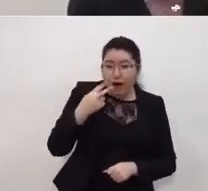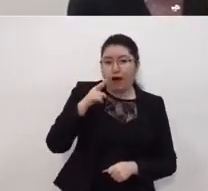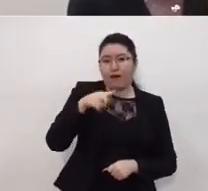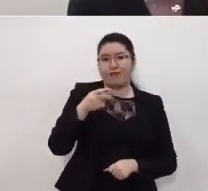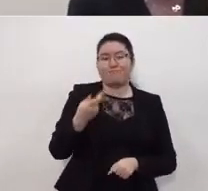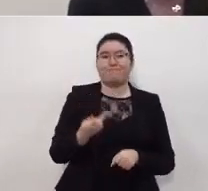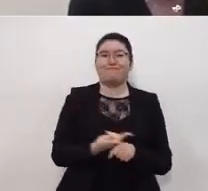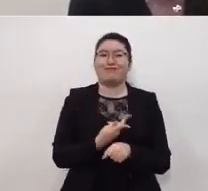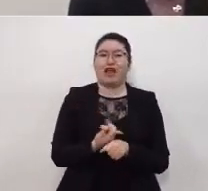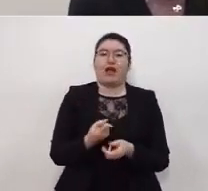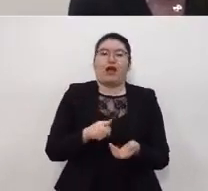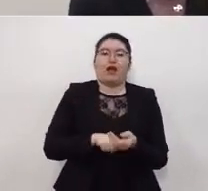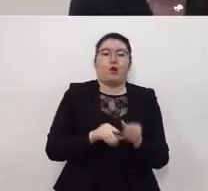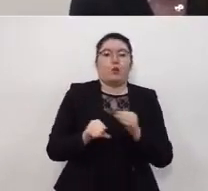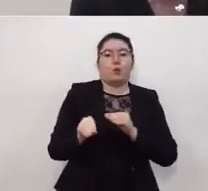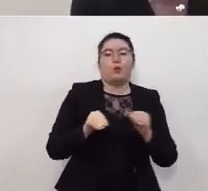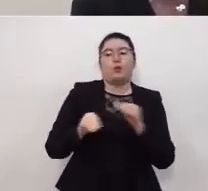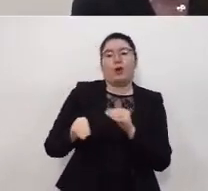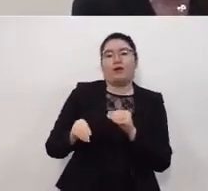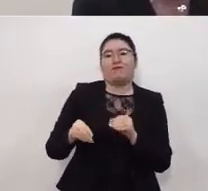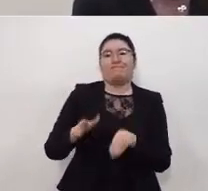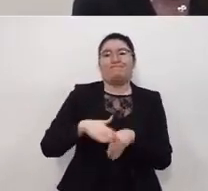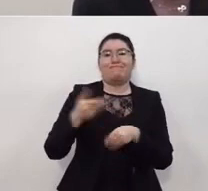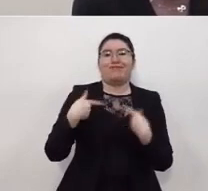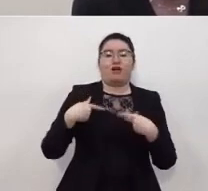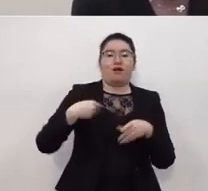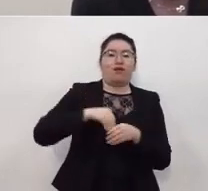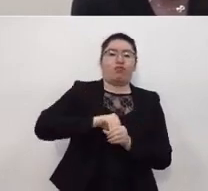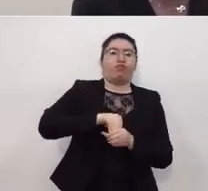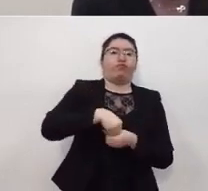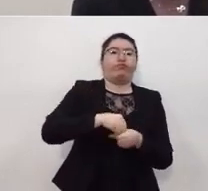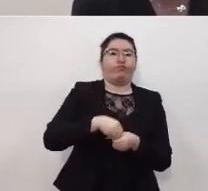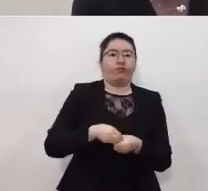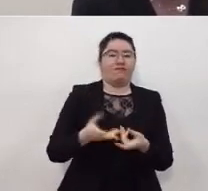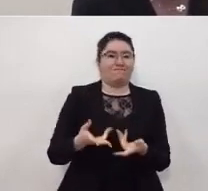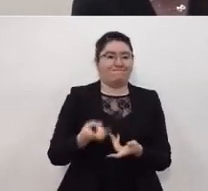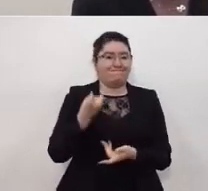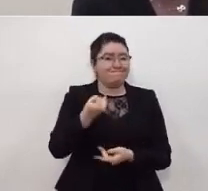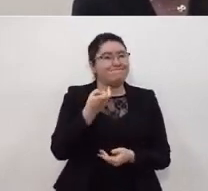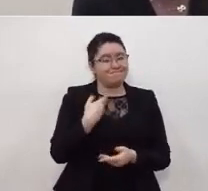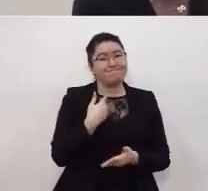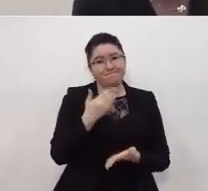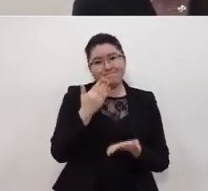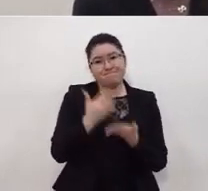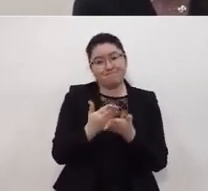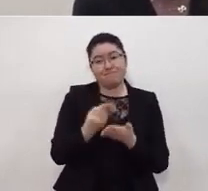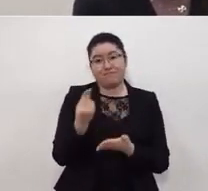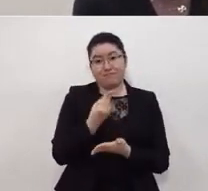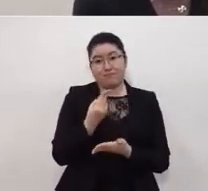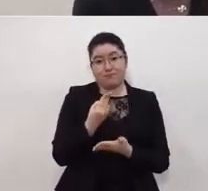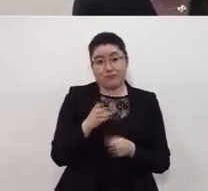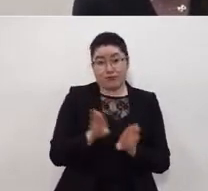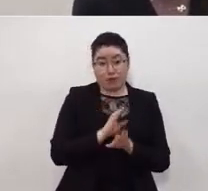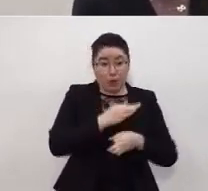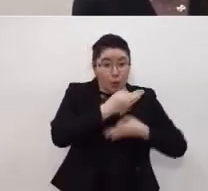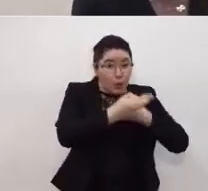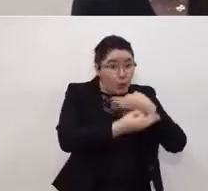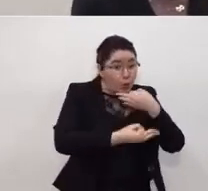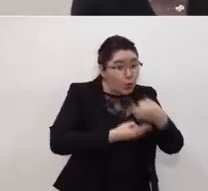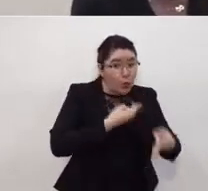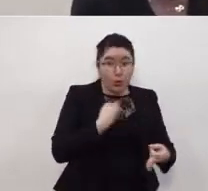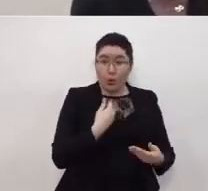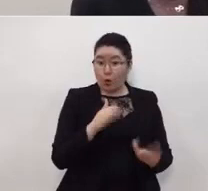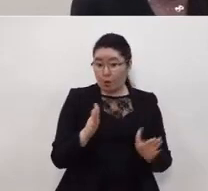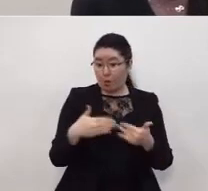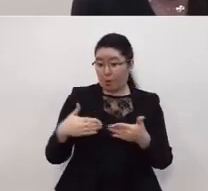importantemente a la movilidad y a la congregación de las personas. Es evidente que no se puede suspender toda